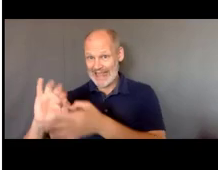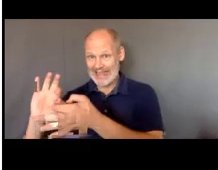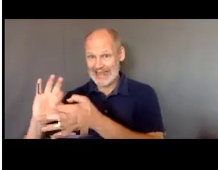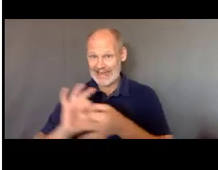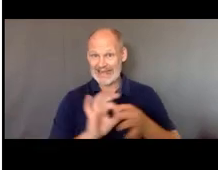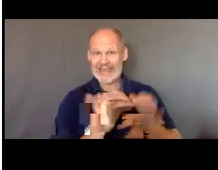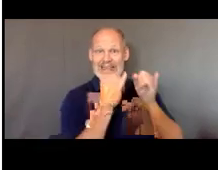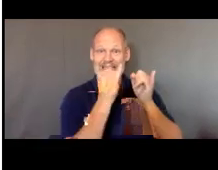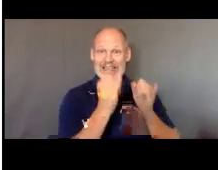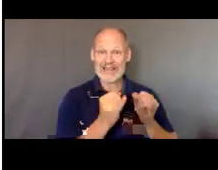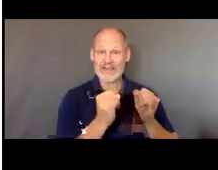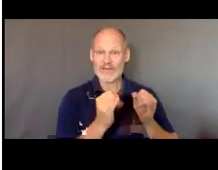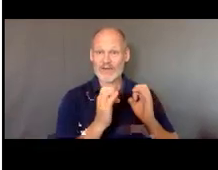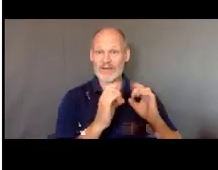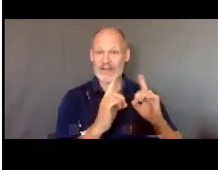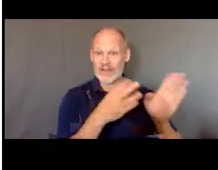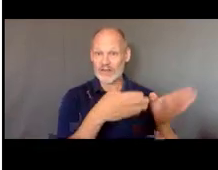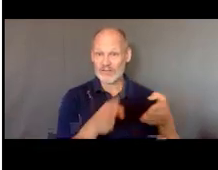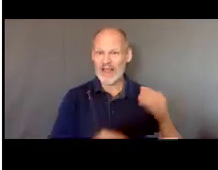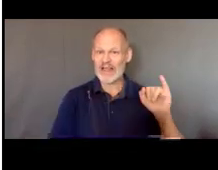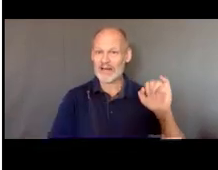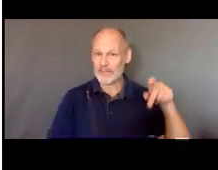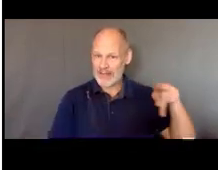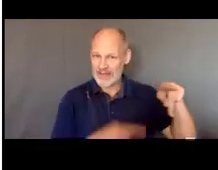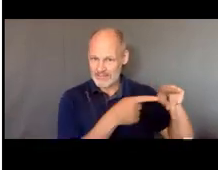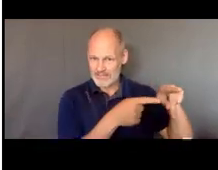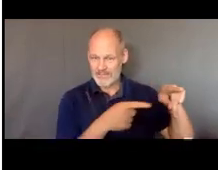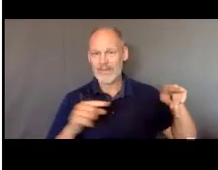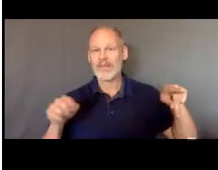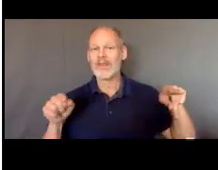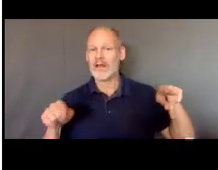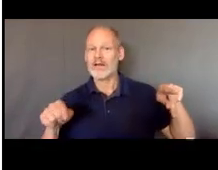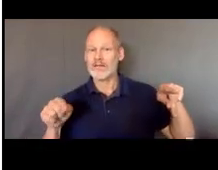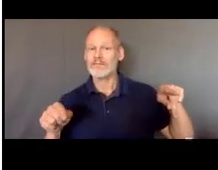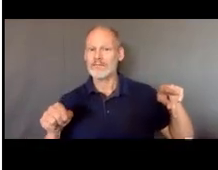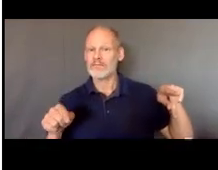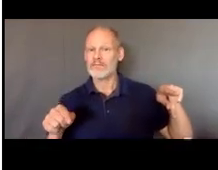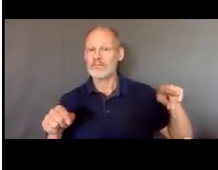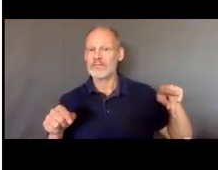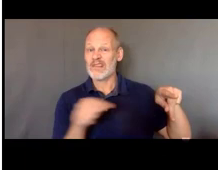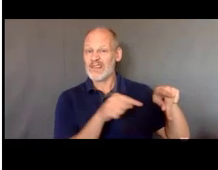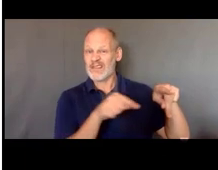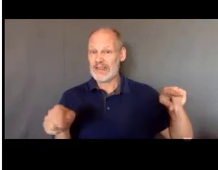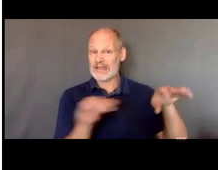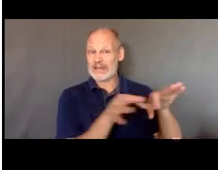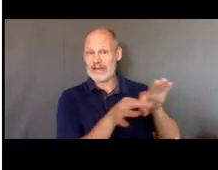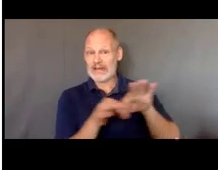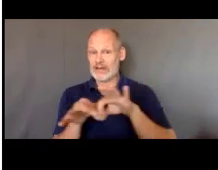educación individual al plan de educación y debería de ser la fuerza